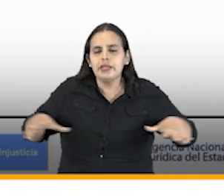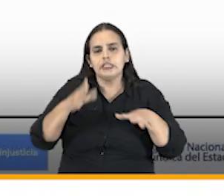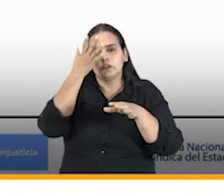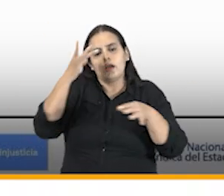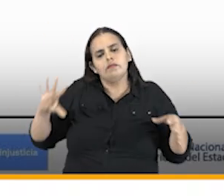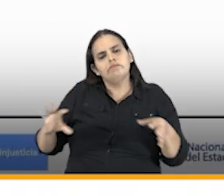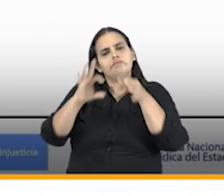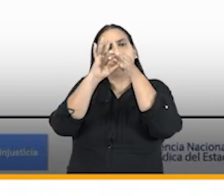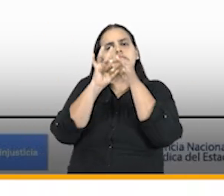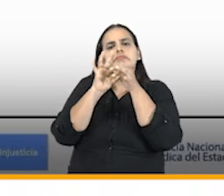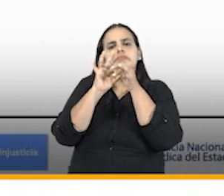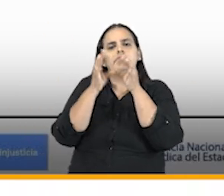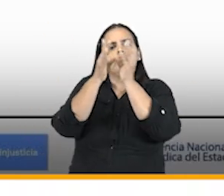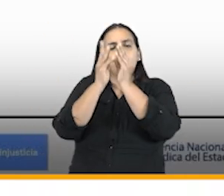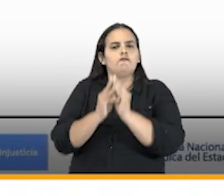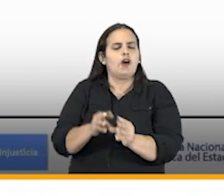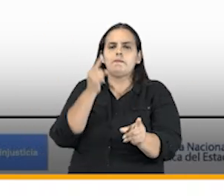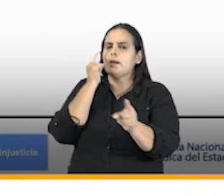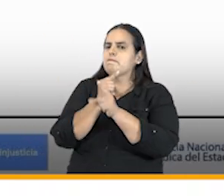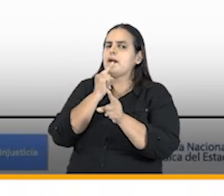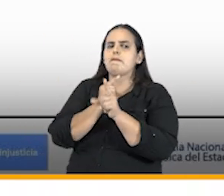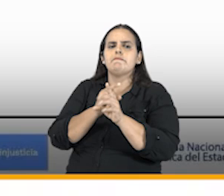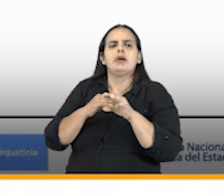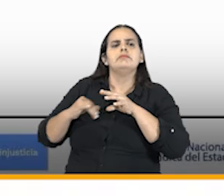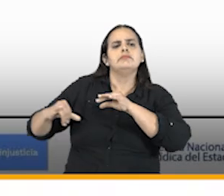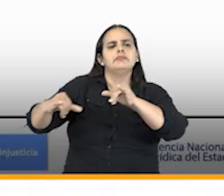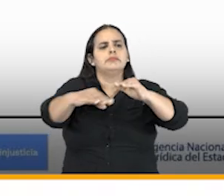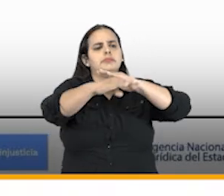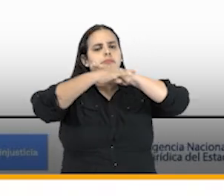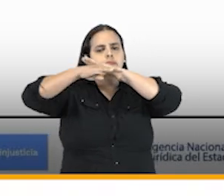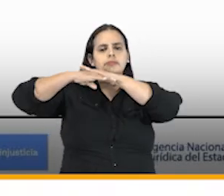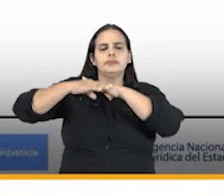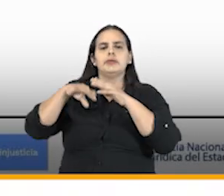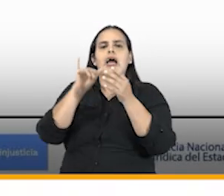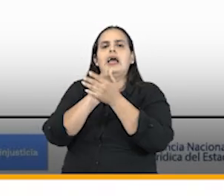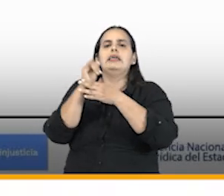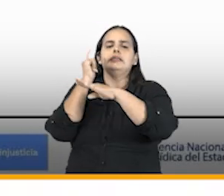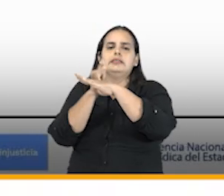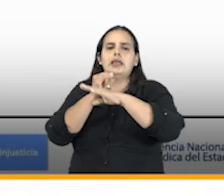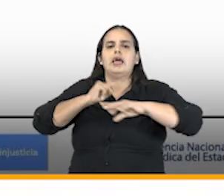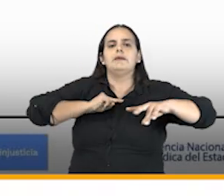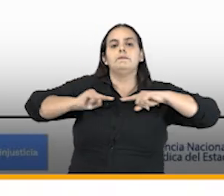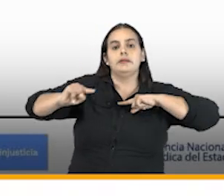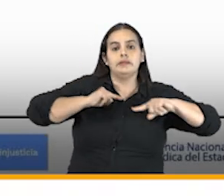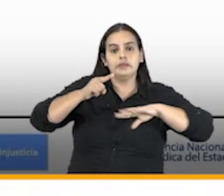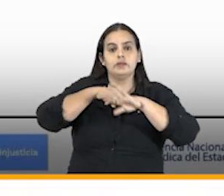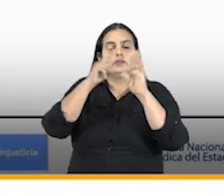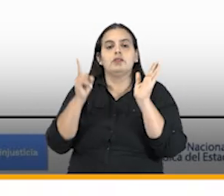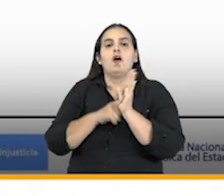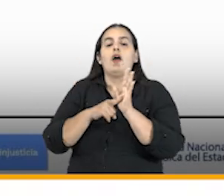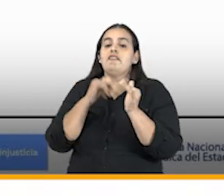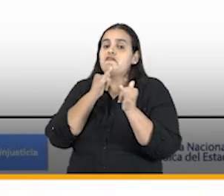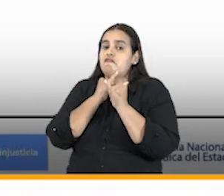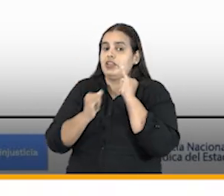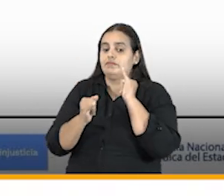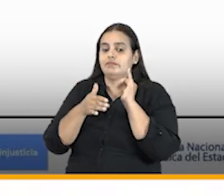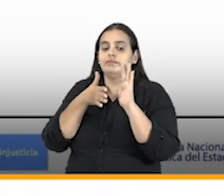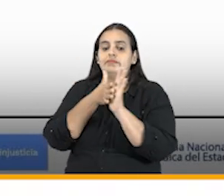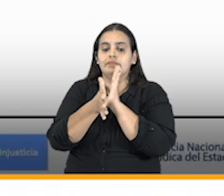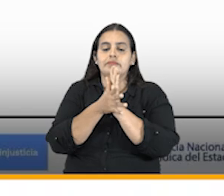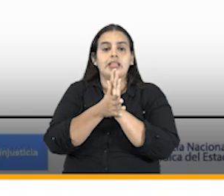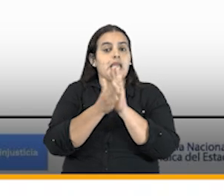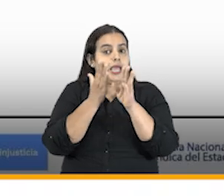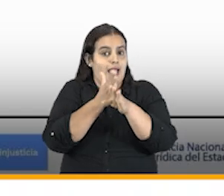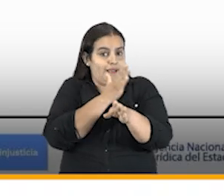articularnos de una manera muy coordinada con entidades de diferentes sectores administrativos y finalmente como gran